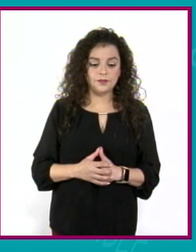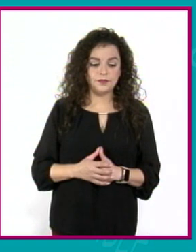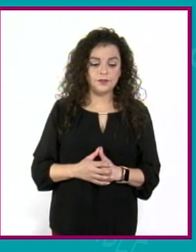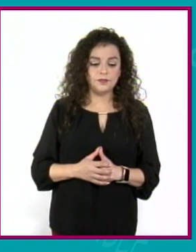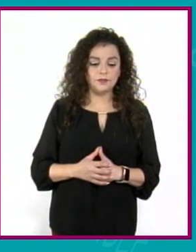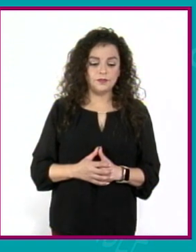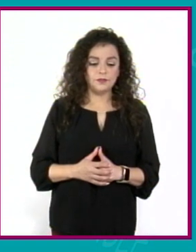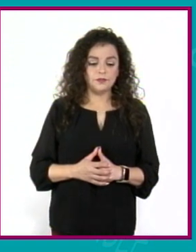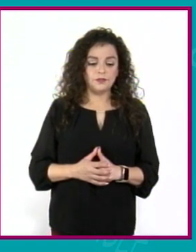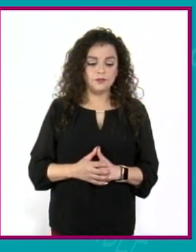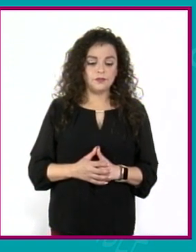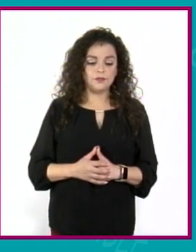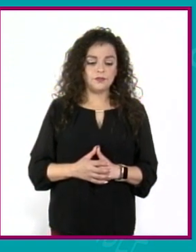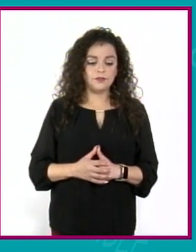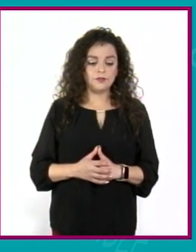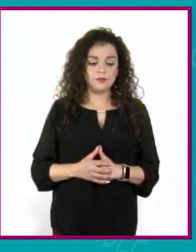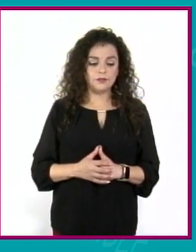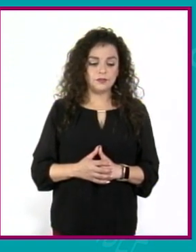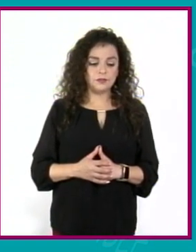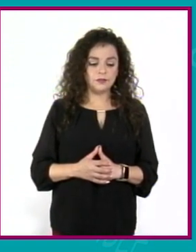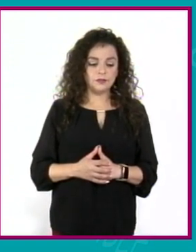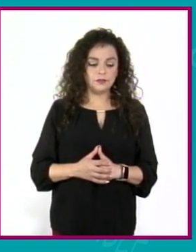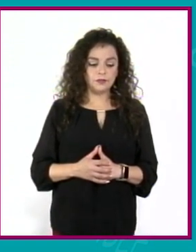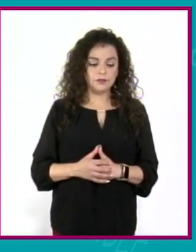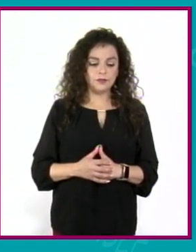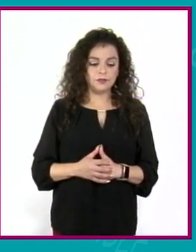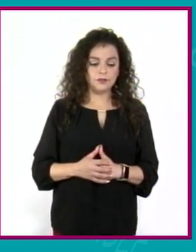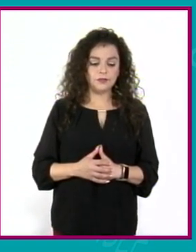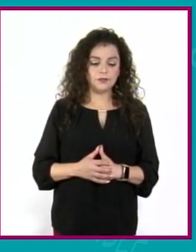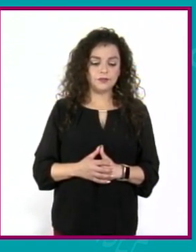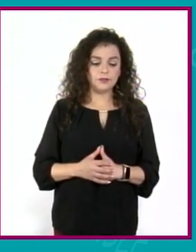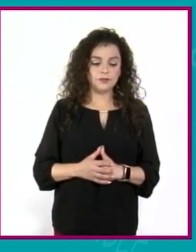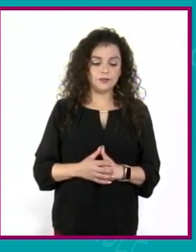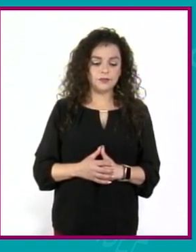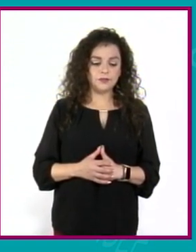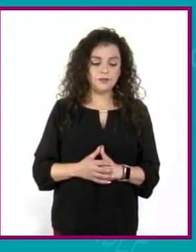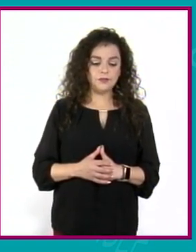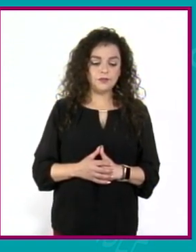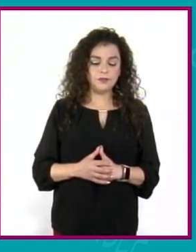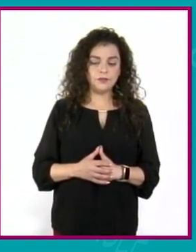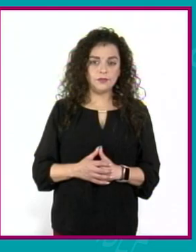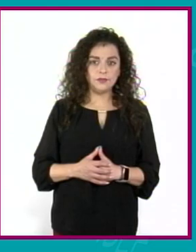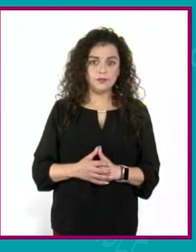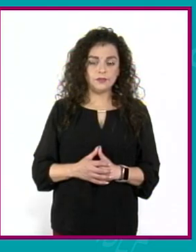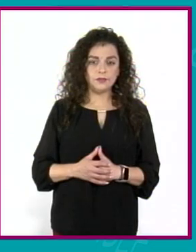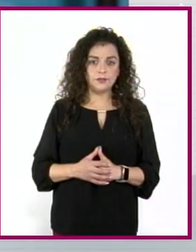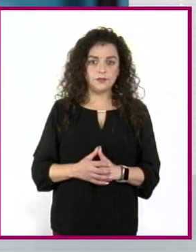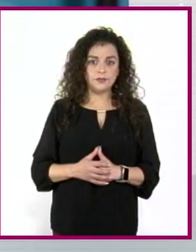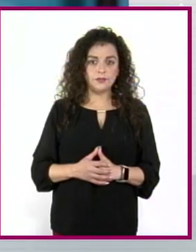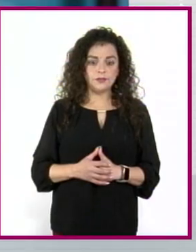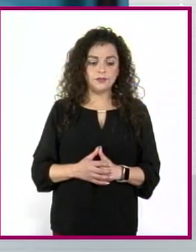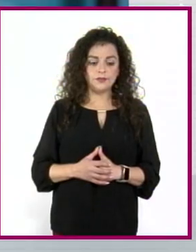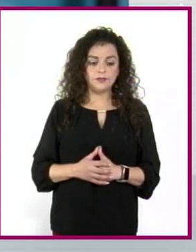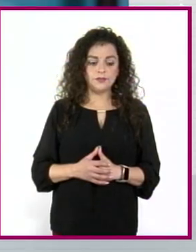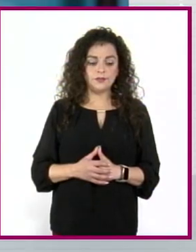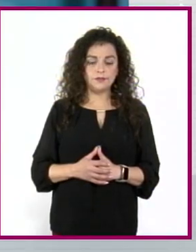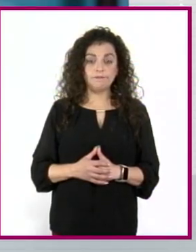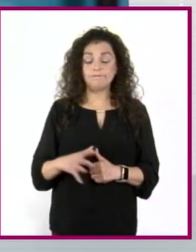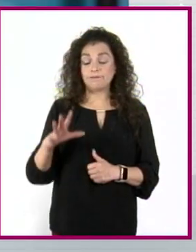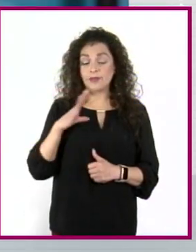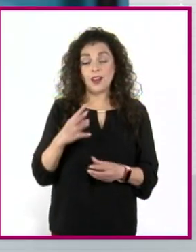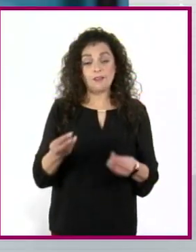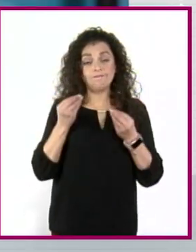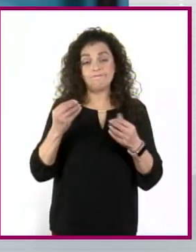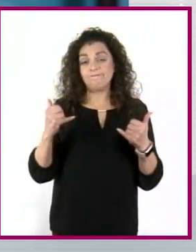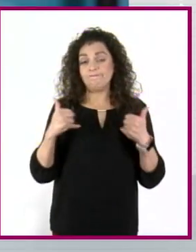realizamos más que una labor social, generamos cambios en la vida de las personas y el ambiente en el que nos desarrollamos. Hay muchas y muchos